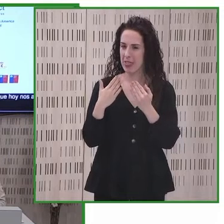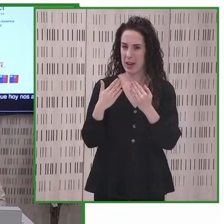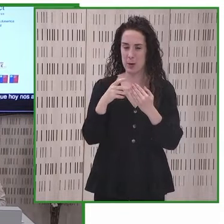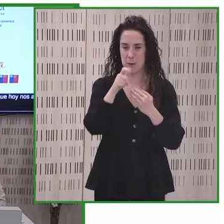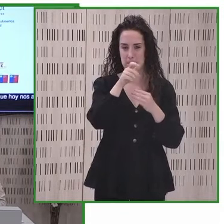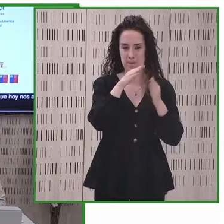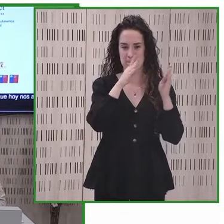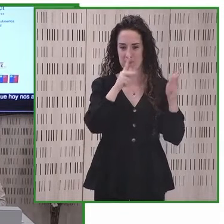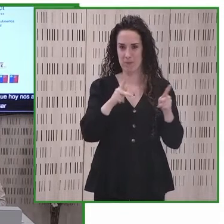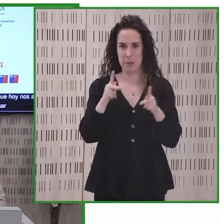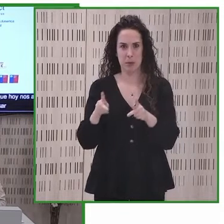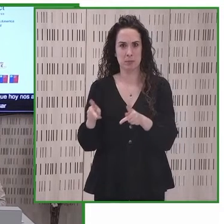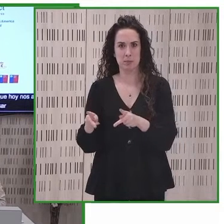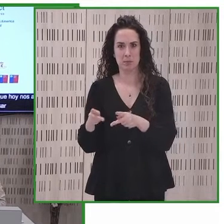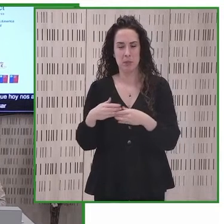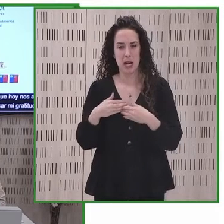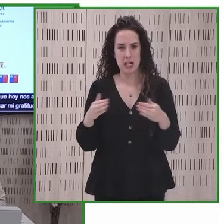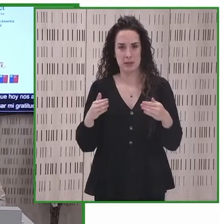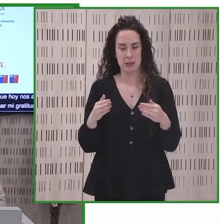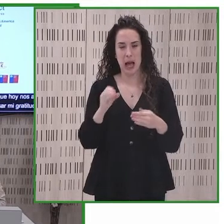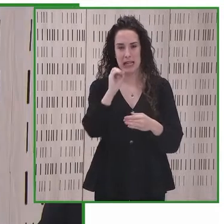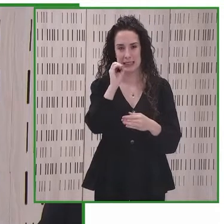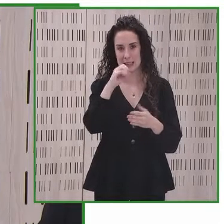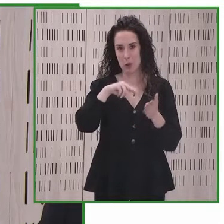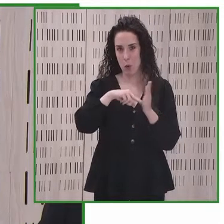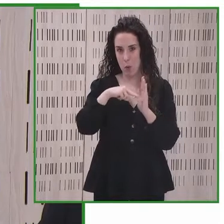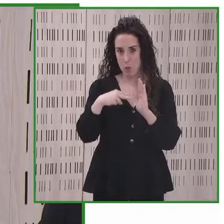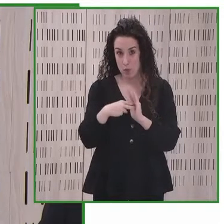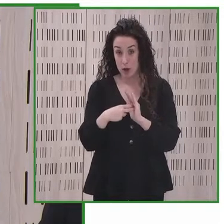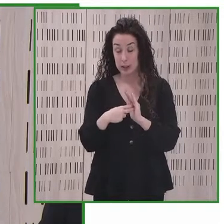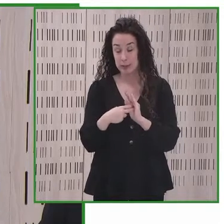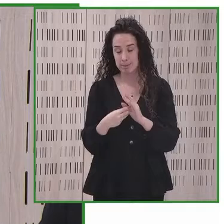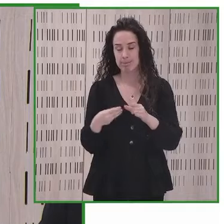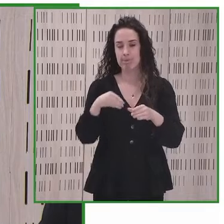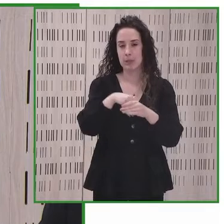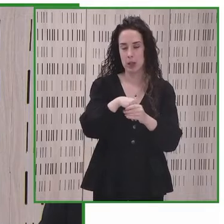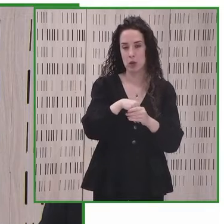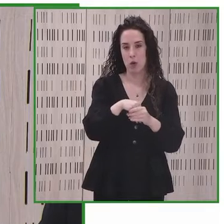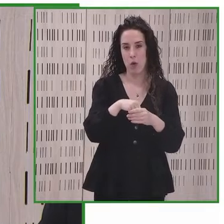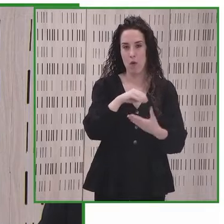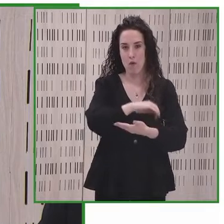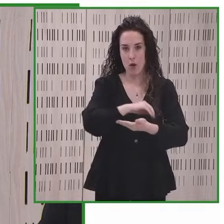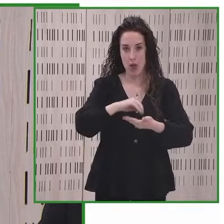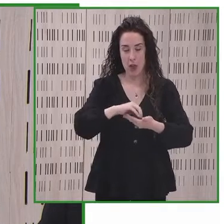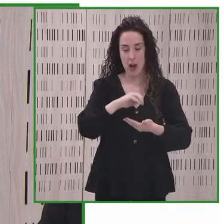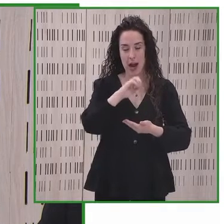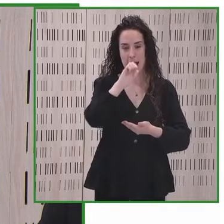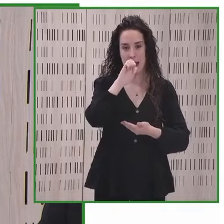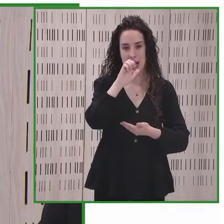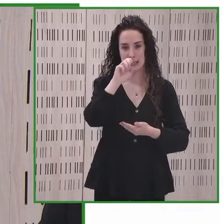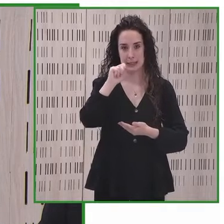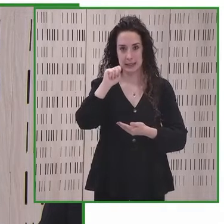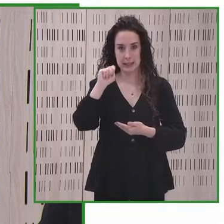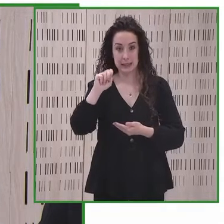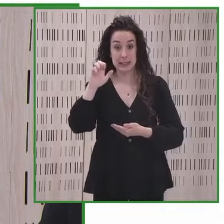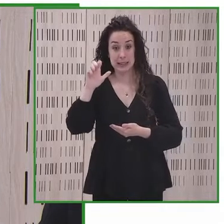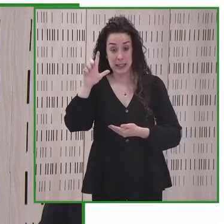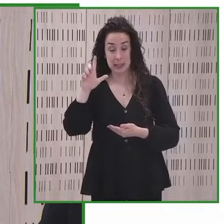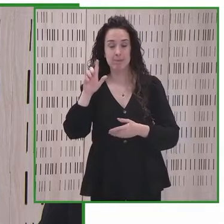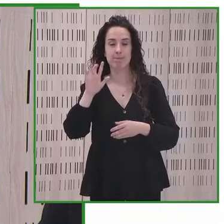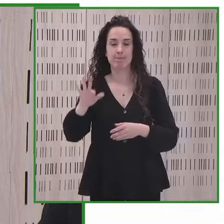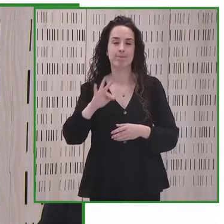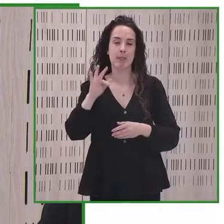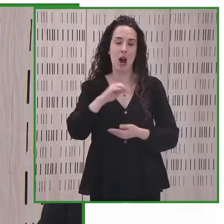trabajo realizado a través de la iniciativa Zero Project, perteneciente a la Fundación ESL, y también a la Fundación Descúbreme,